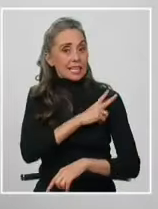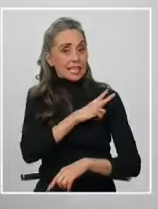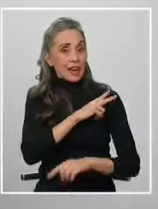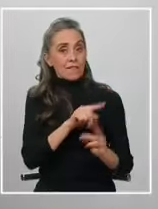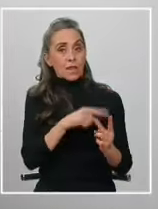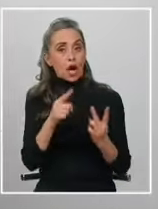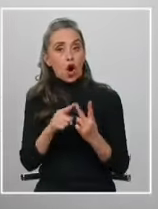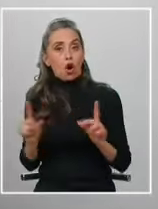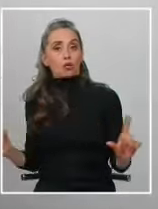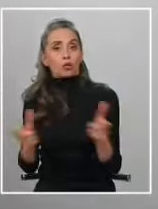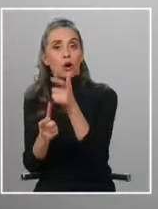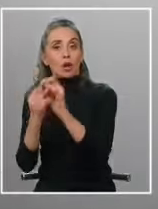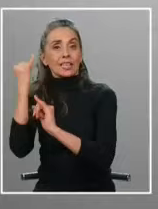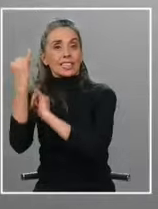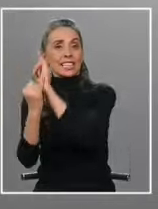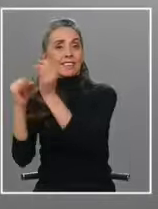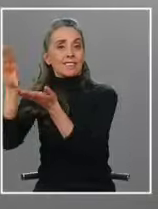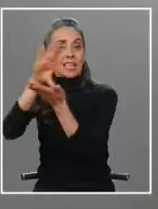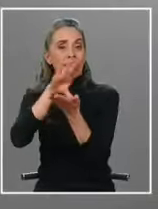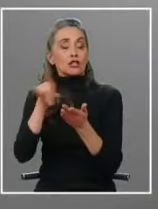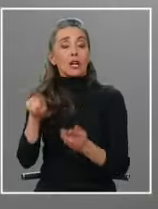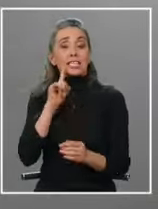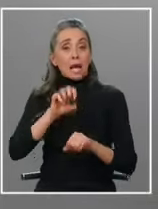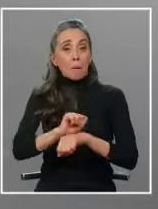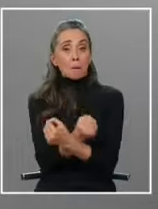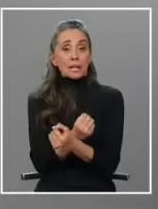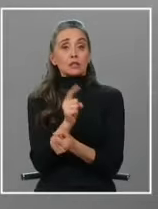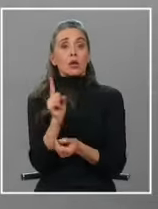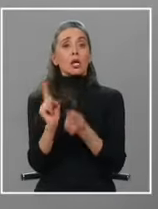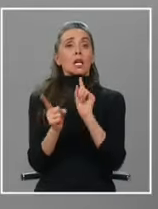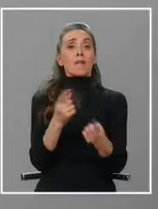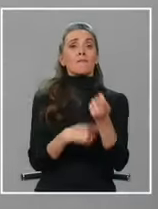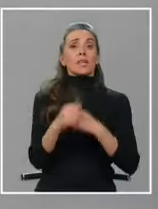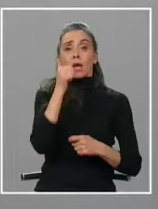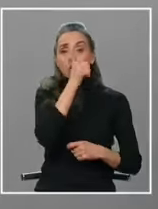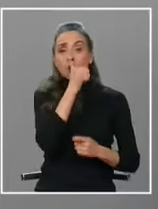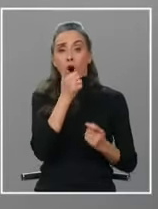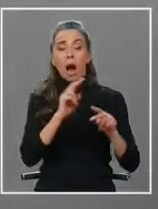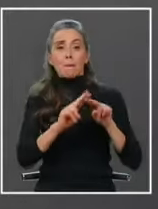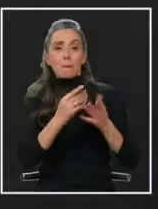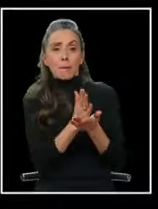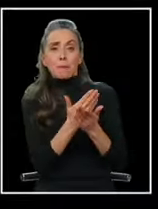esta nueva operación internacional desde la cárcel pero ¿cómo lo hacía?